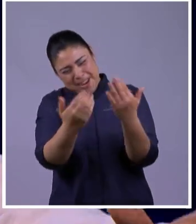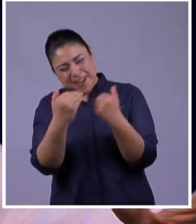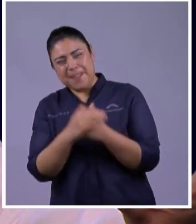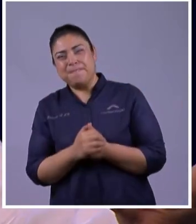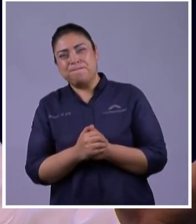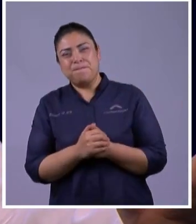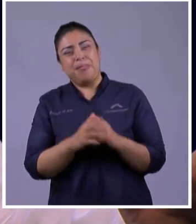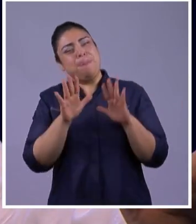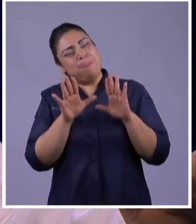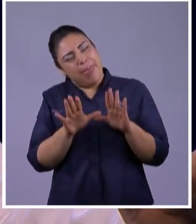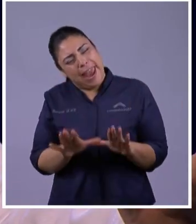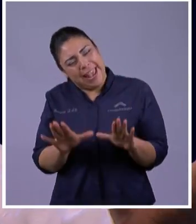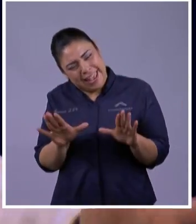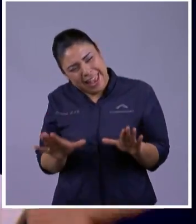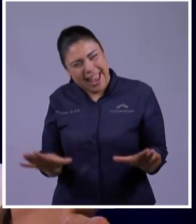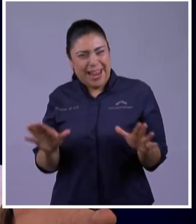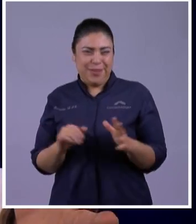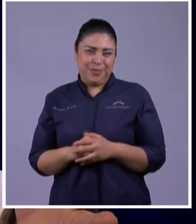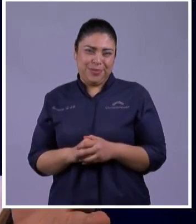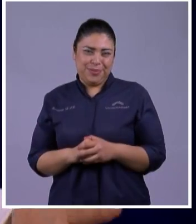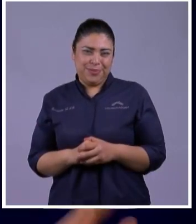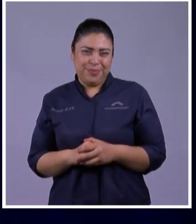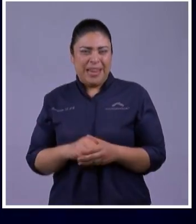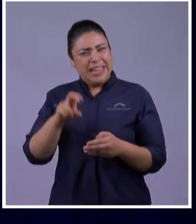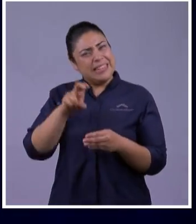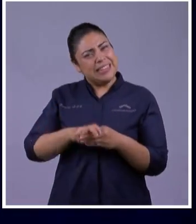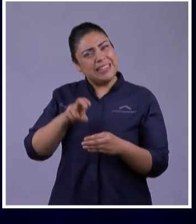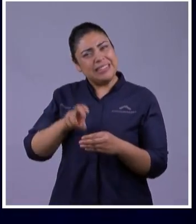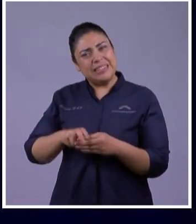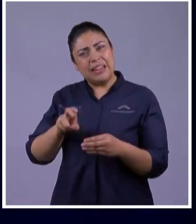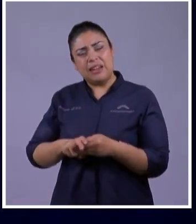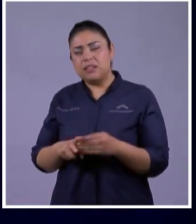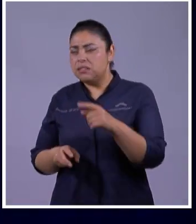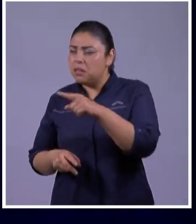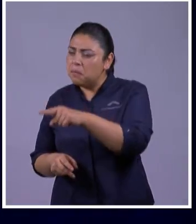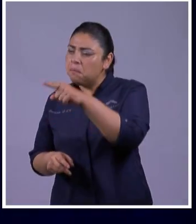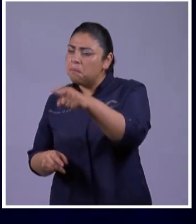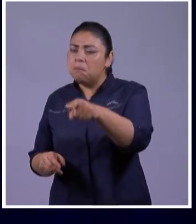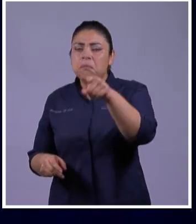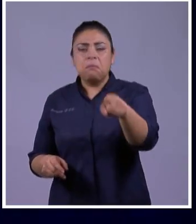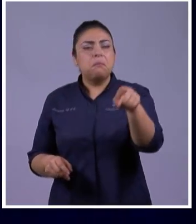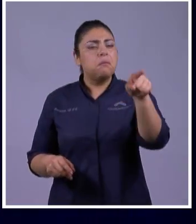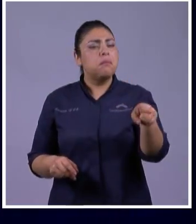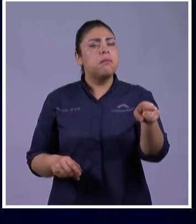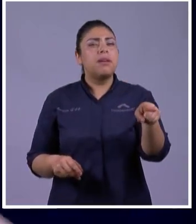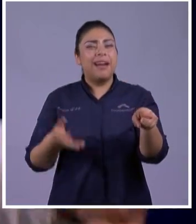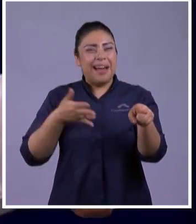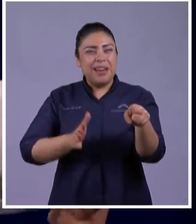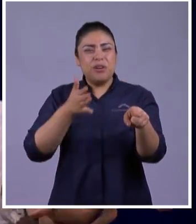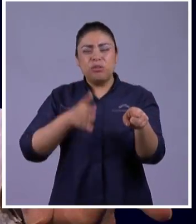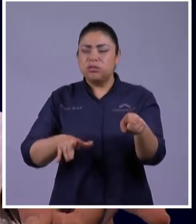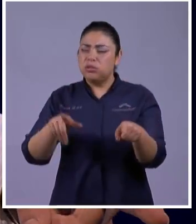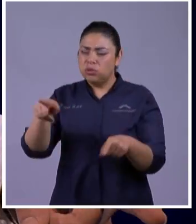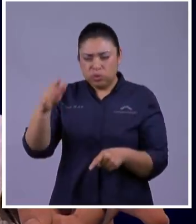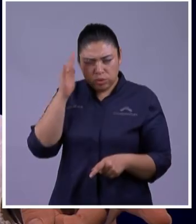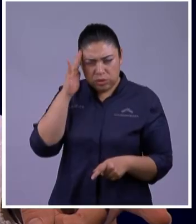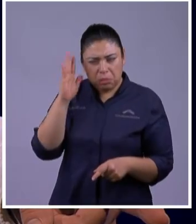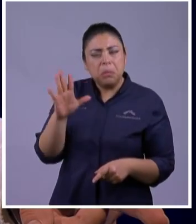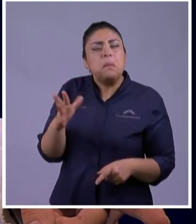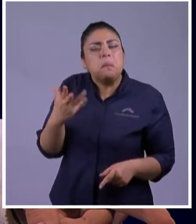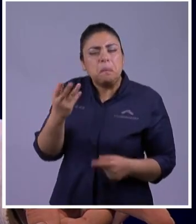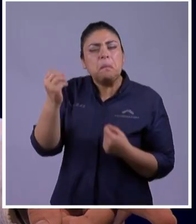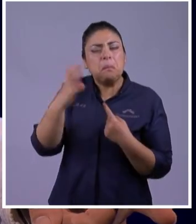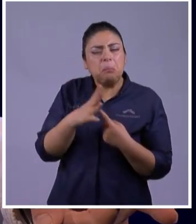Tranquilos Sentarlos Y Preguntarle A Los Hijos Quien Tu Crees Que Nos Bendijo Quien Tu Crees Que Nos Dio El